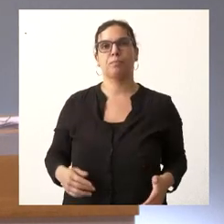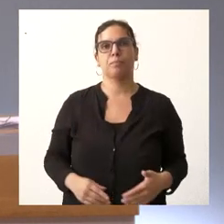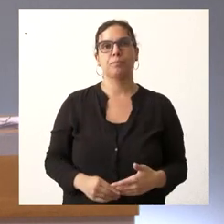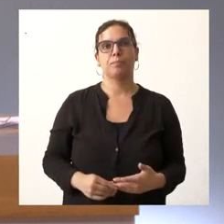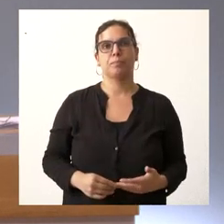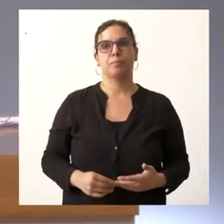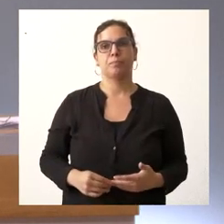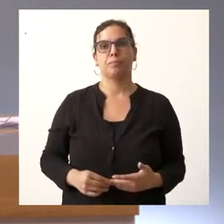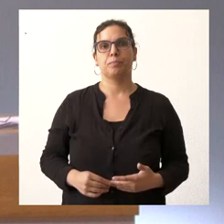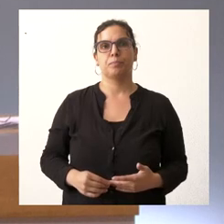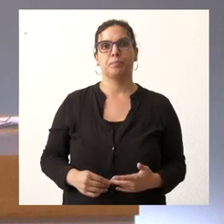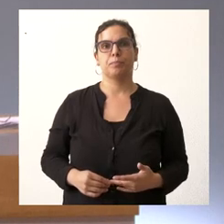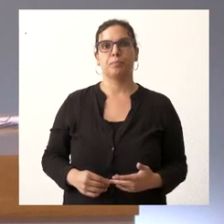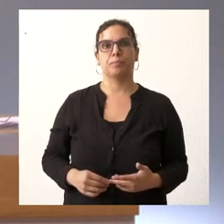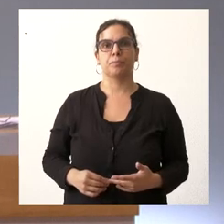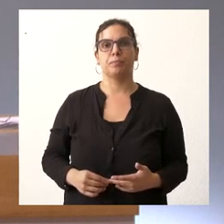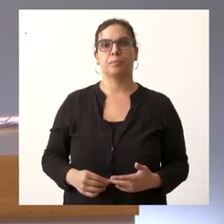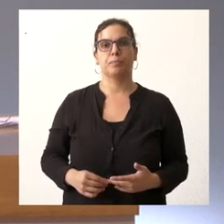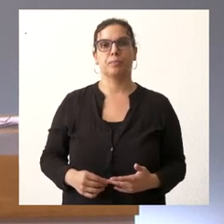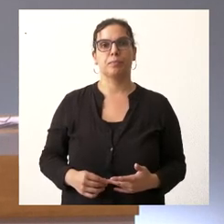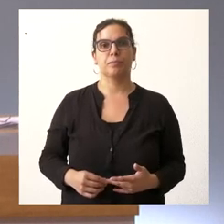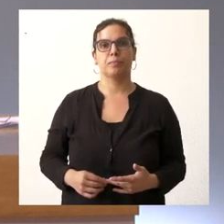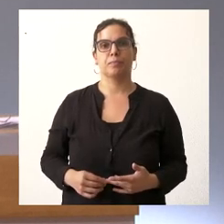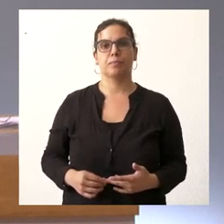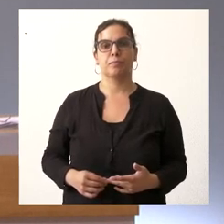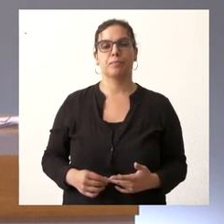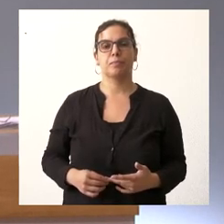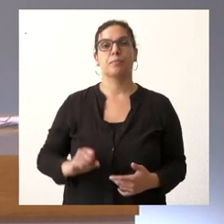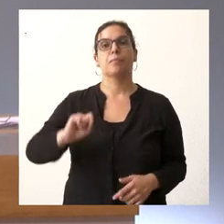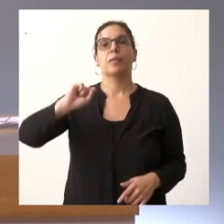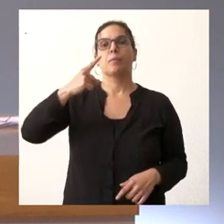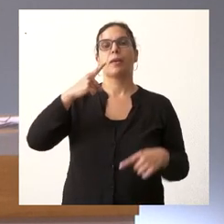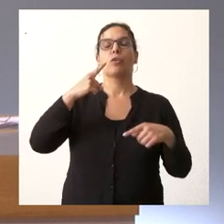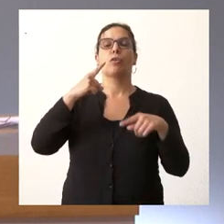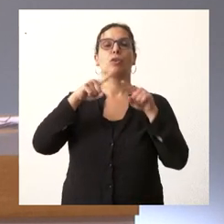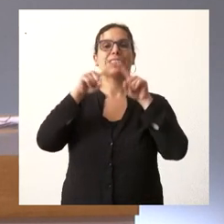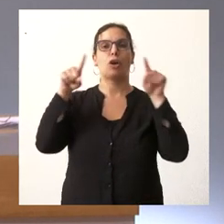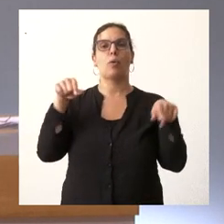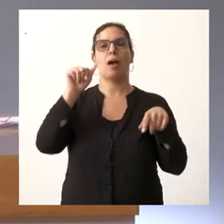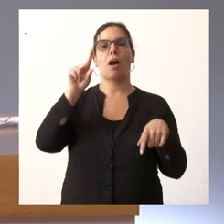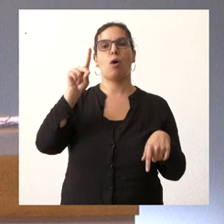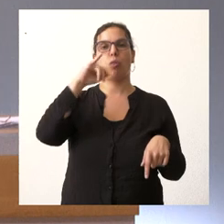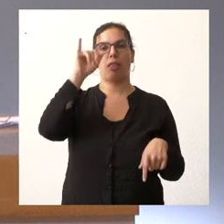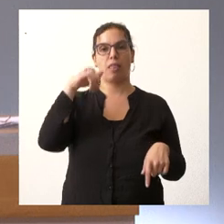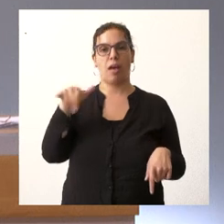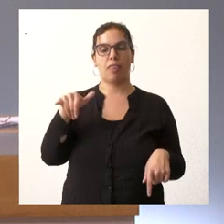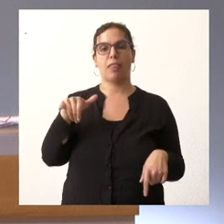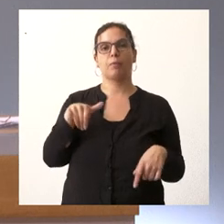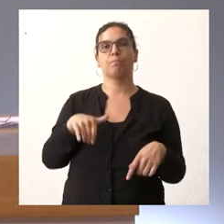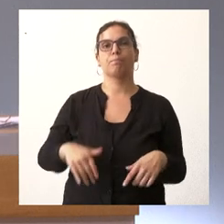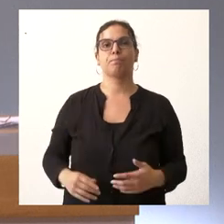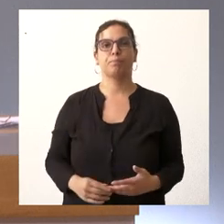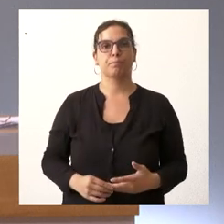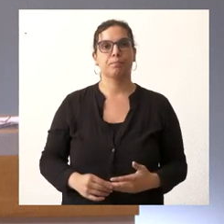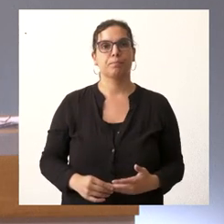y vamos a iniciar hoy ese turno con Segovia Udaz tenemos al otro lado a José Torres